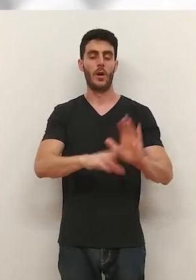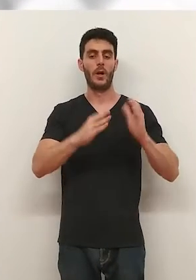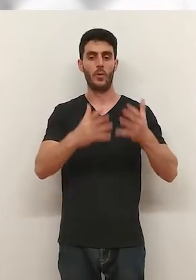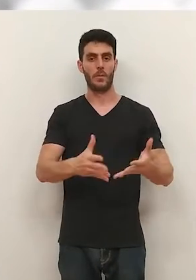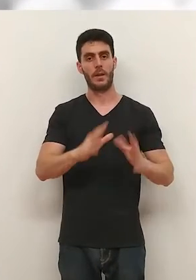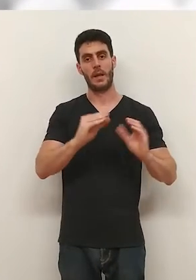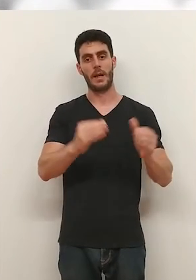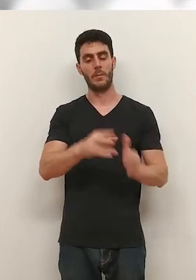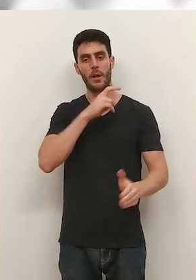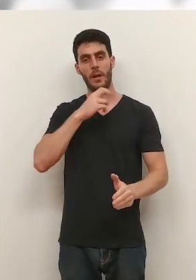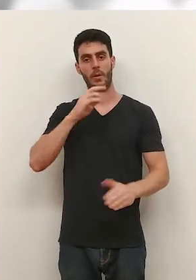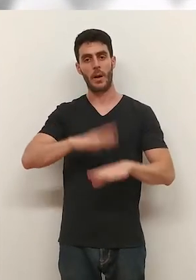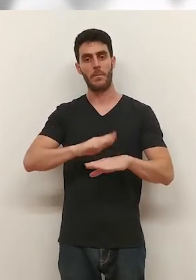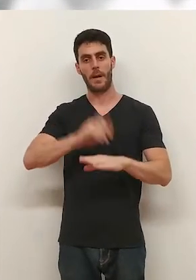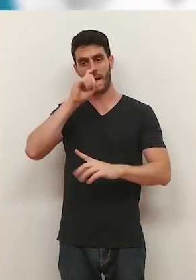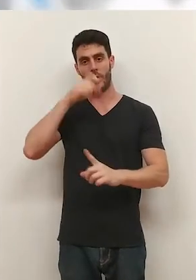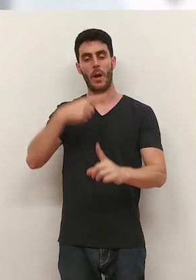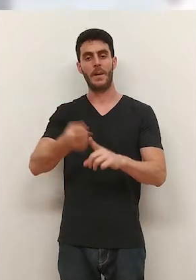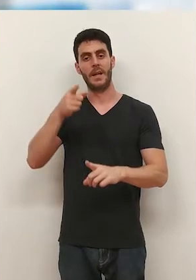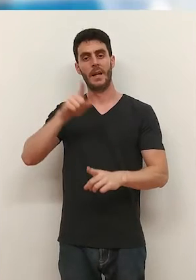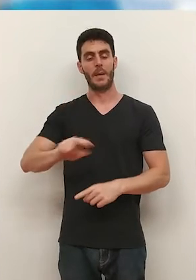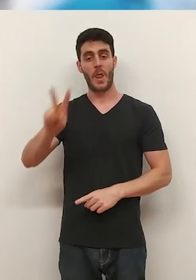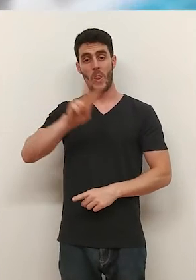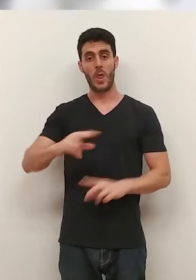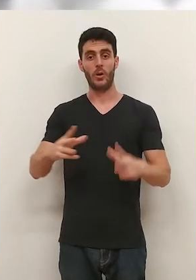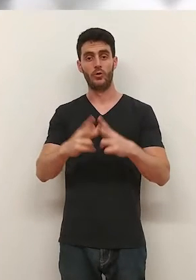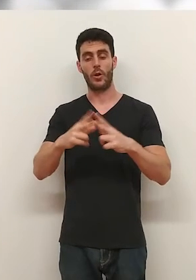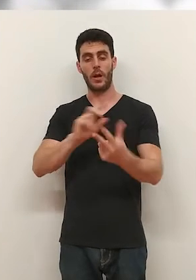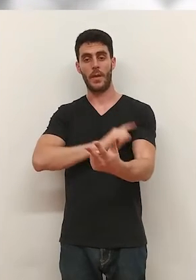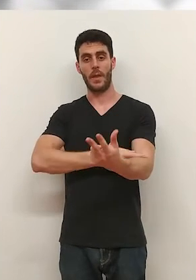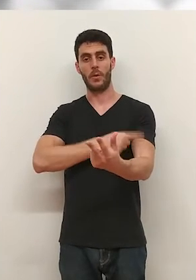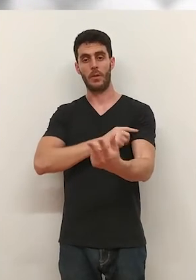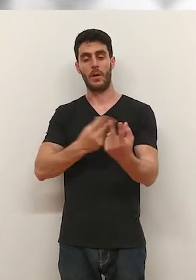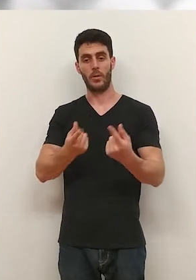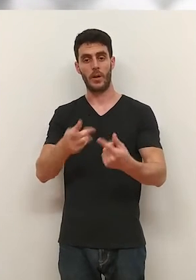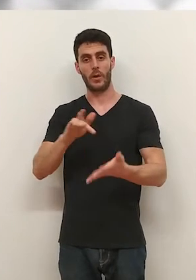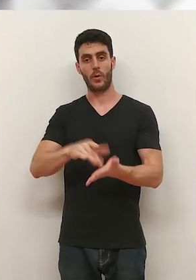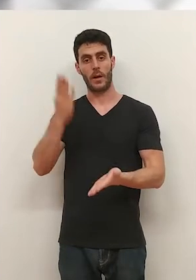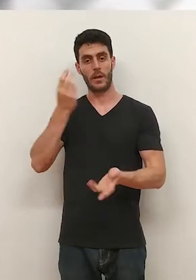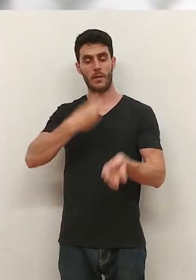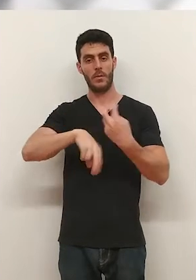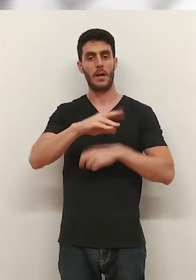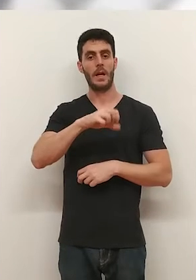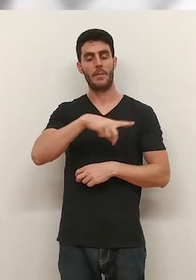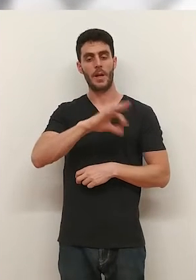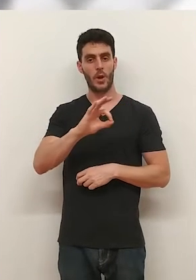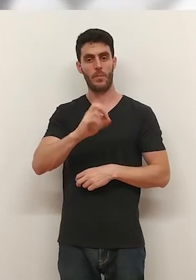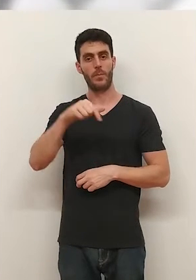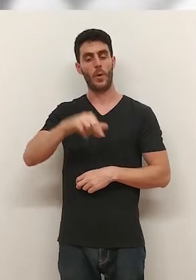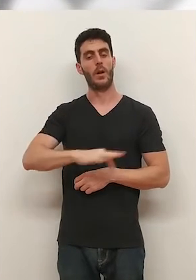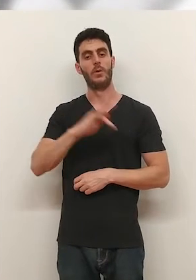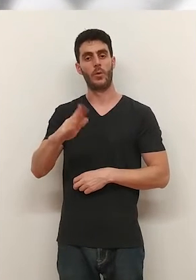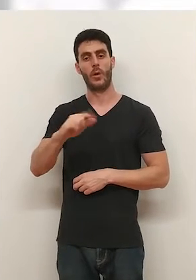Tres jugadores hay de momento en la plantilla del Calahorra para la próxima temporada y dos en la de la Sociedad Deportiva Logroñés. Tras anunciar ayer la